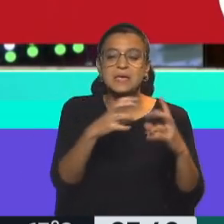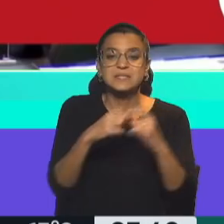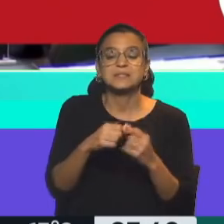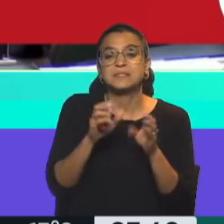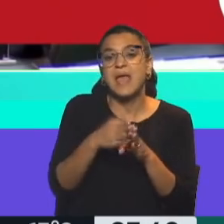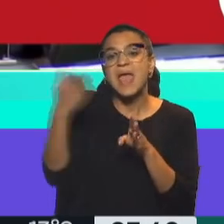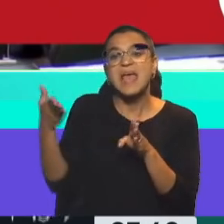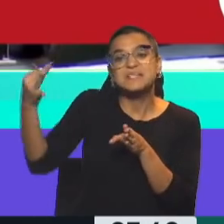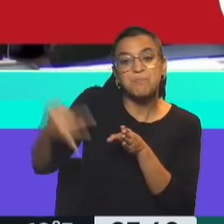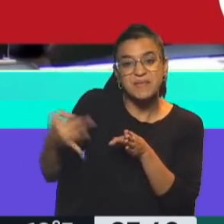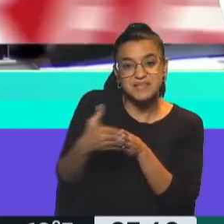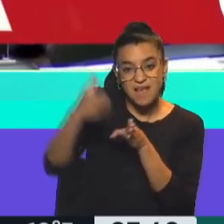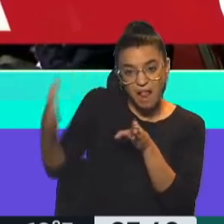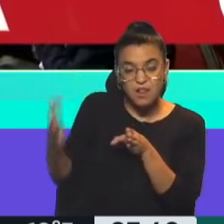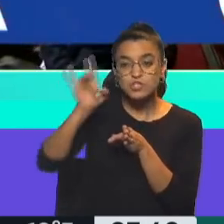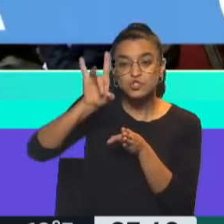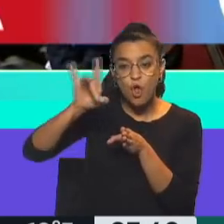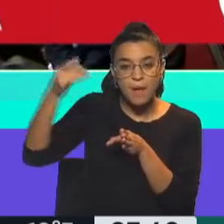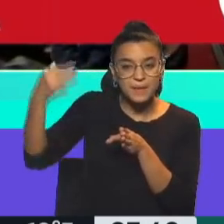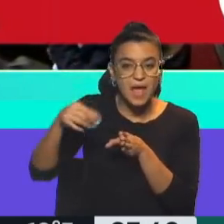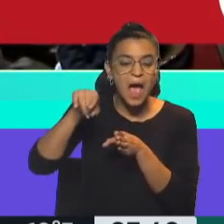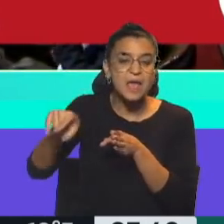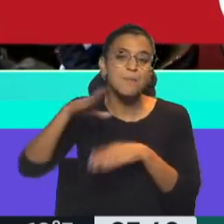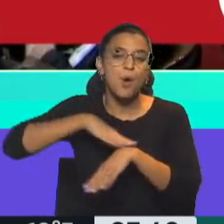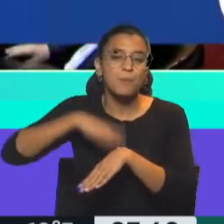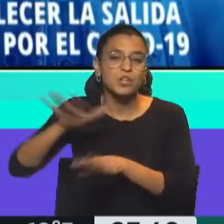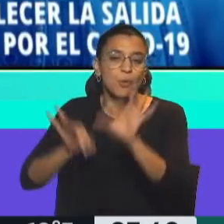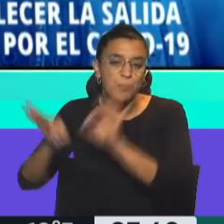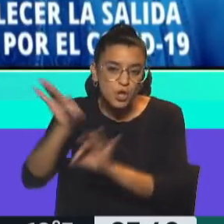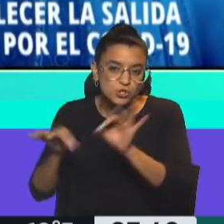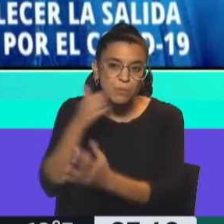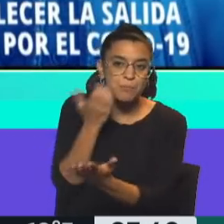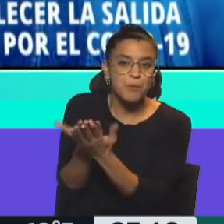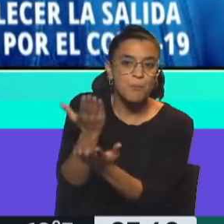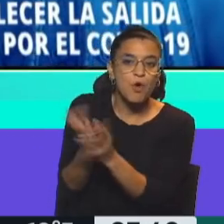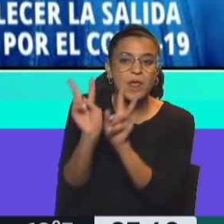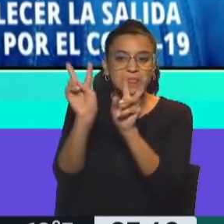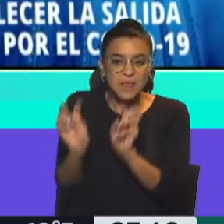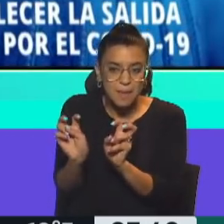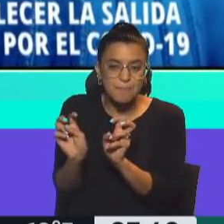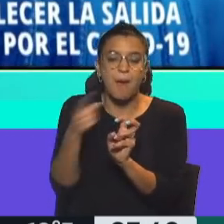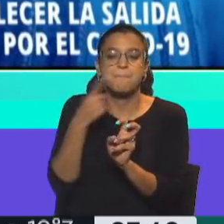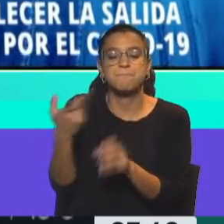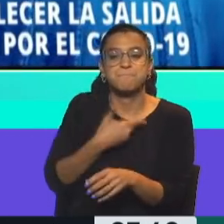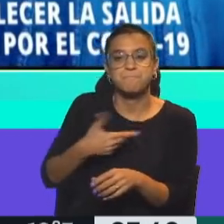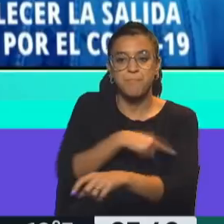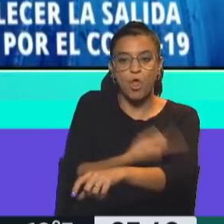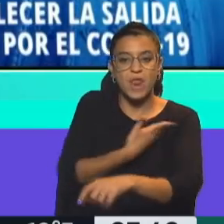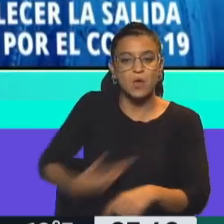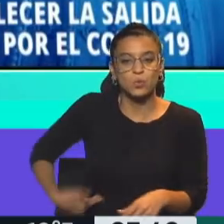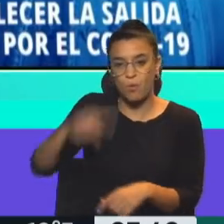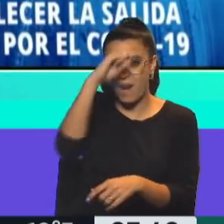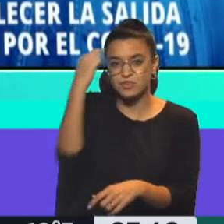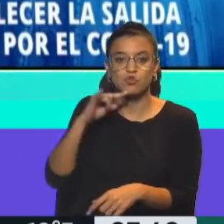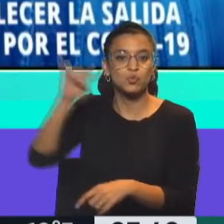extraordinarias, solamente es el momento de discutir proyectos que propone o temas que propone el Poder Ejecutivo de la Nación.